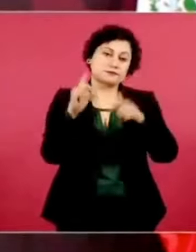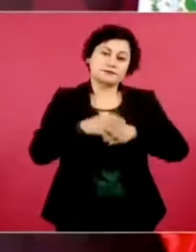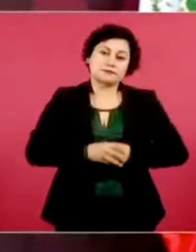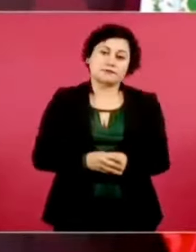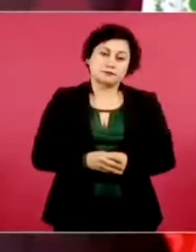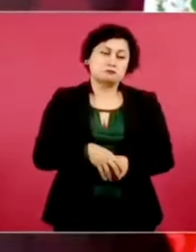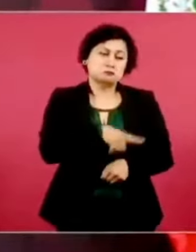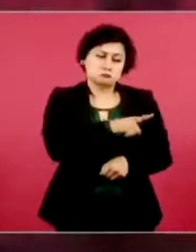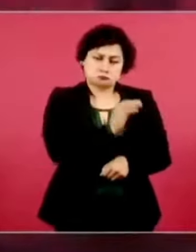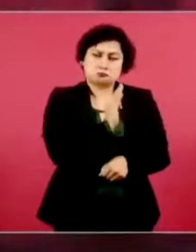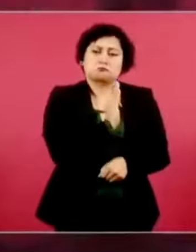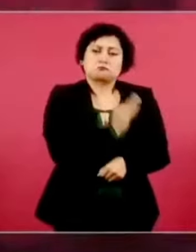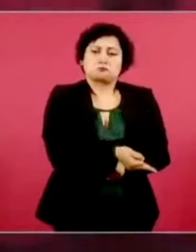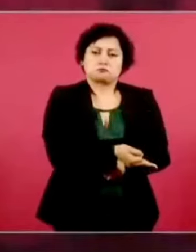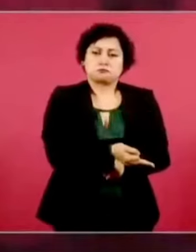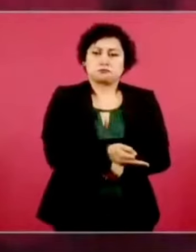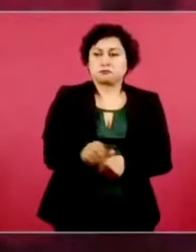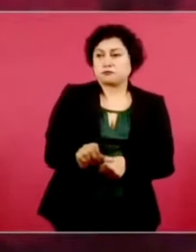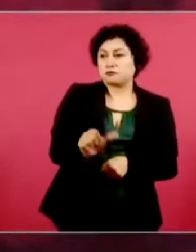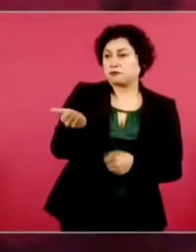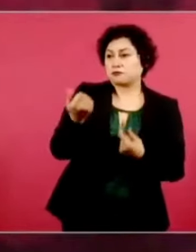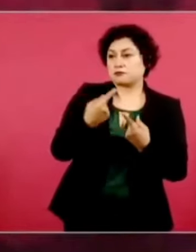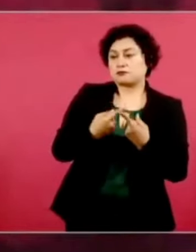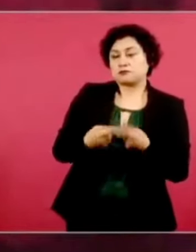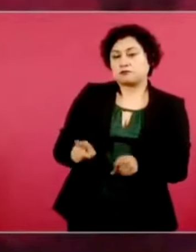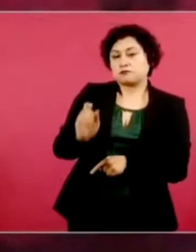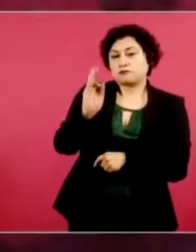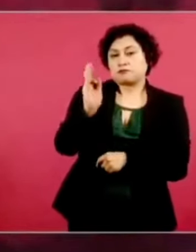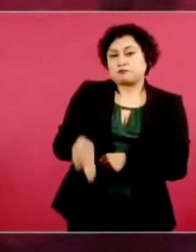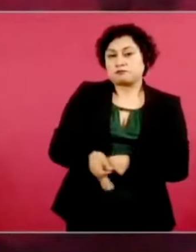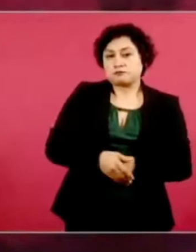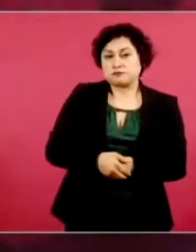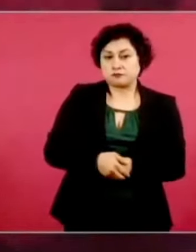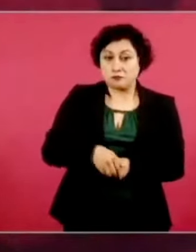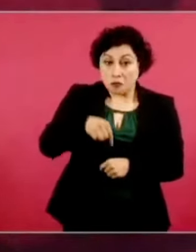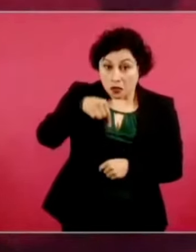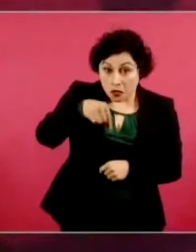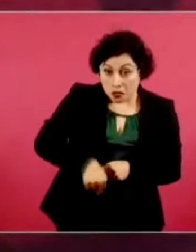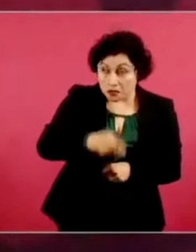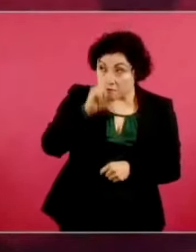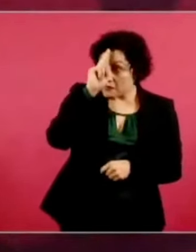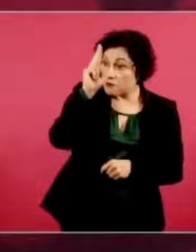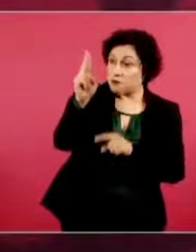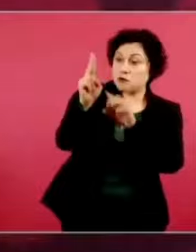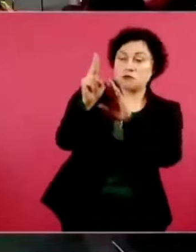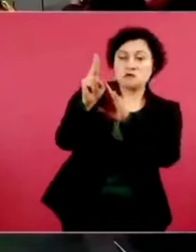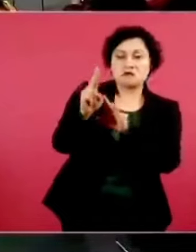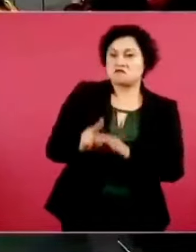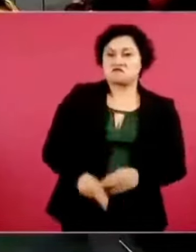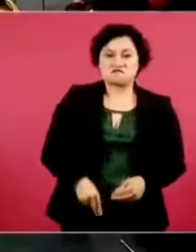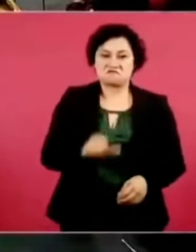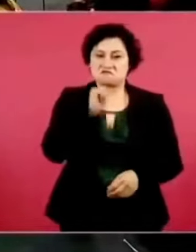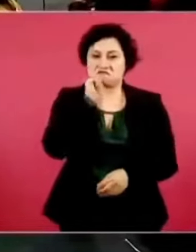todo. Prohibido, prohibir. y mucho menos reprimir.